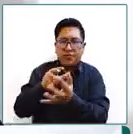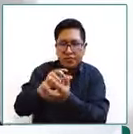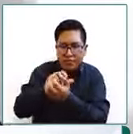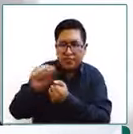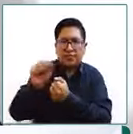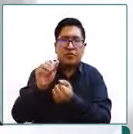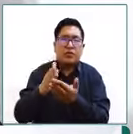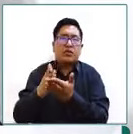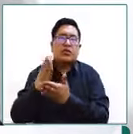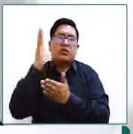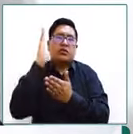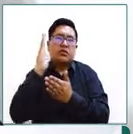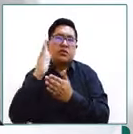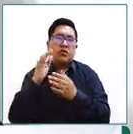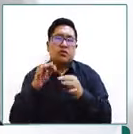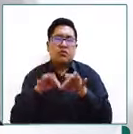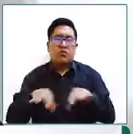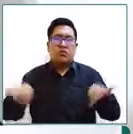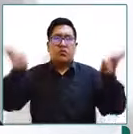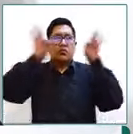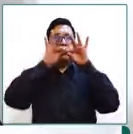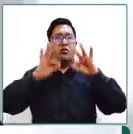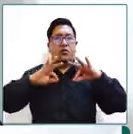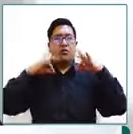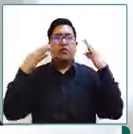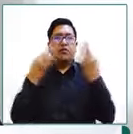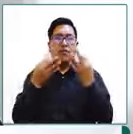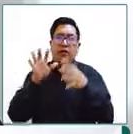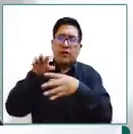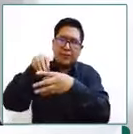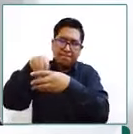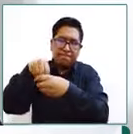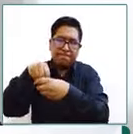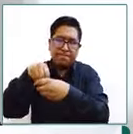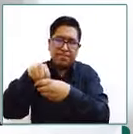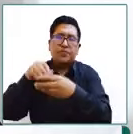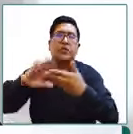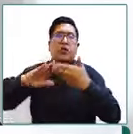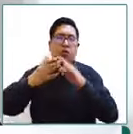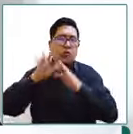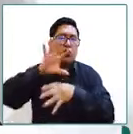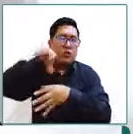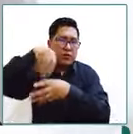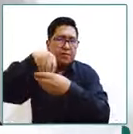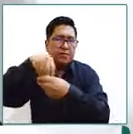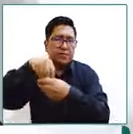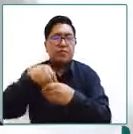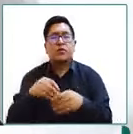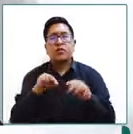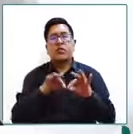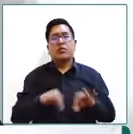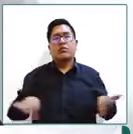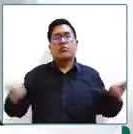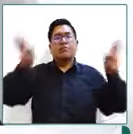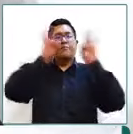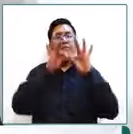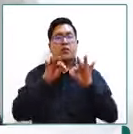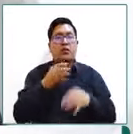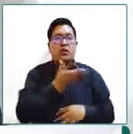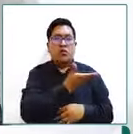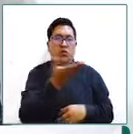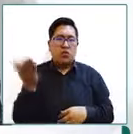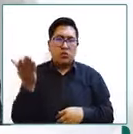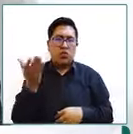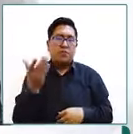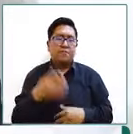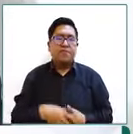los derechos particularmente el derecho a vivir en familia y en comunidad esto es importantísimo tenerlo presente